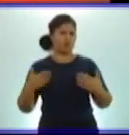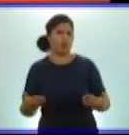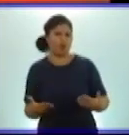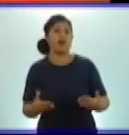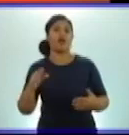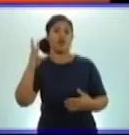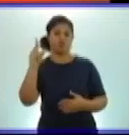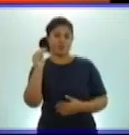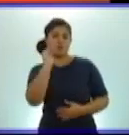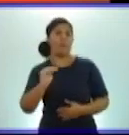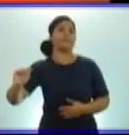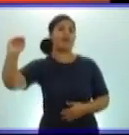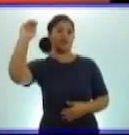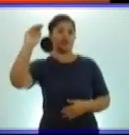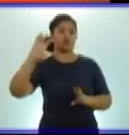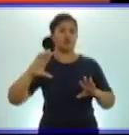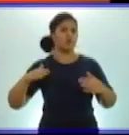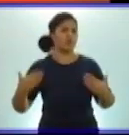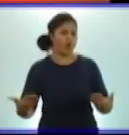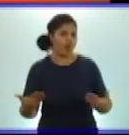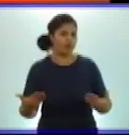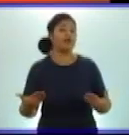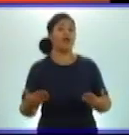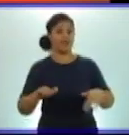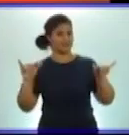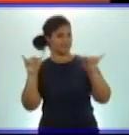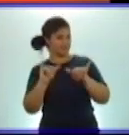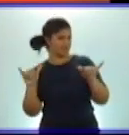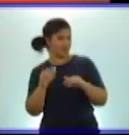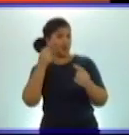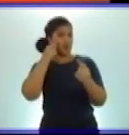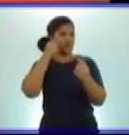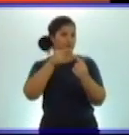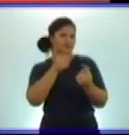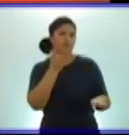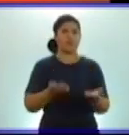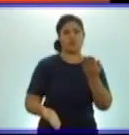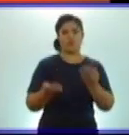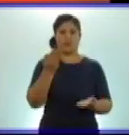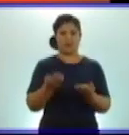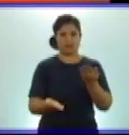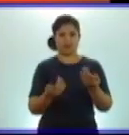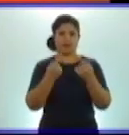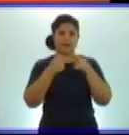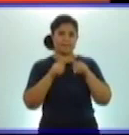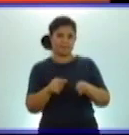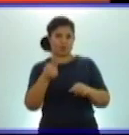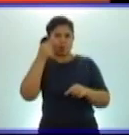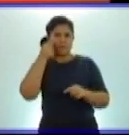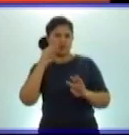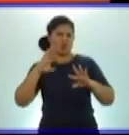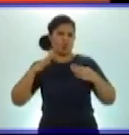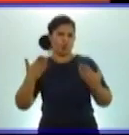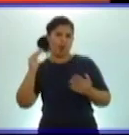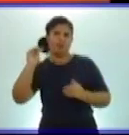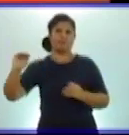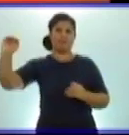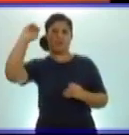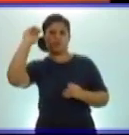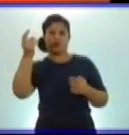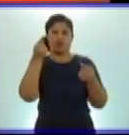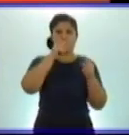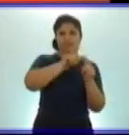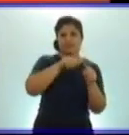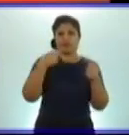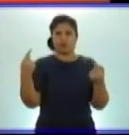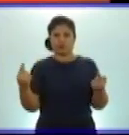O sea, también tenemos que comparar, pero determinar de los dos números que nos dan en cada uno de los incisos, cuál es el